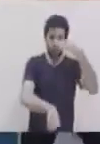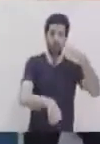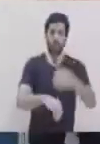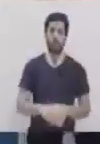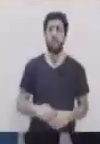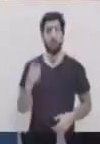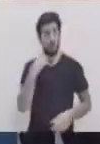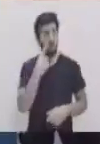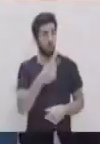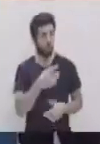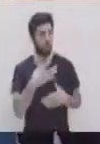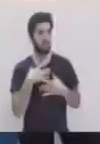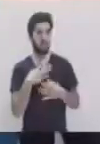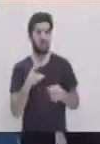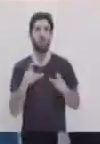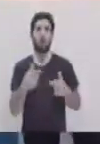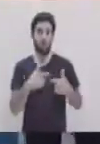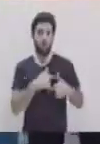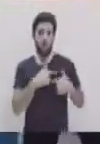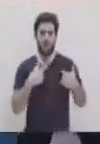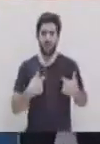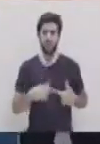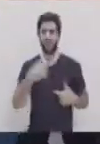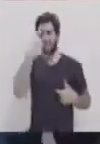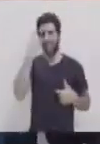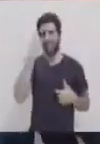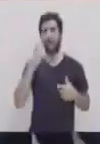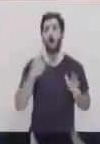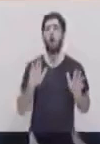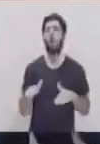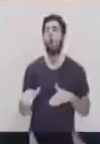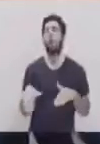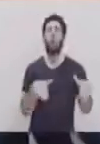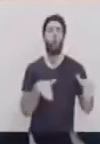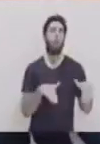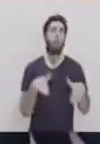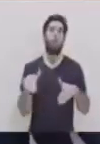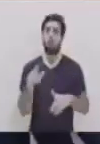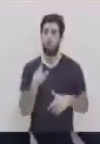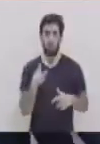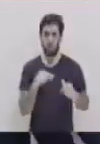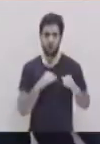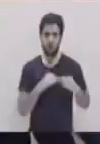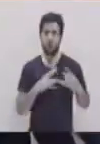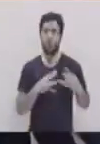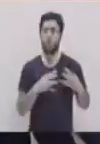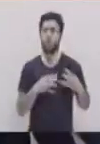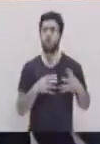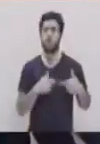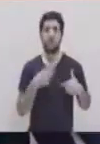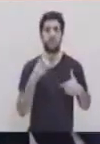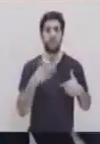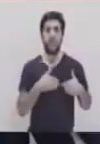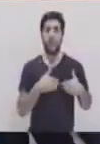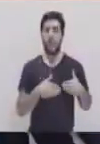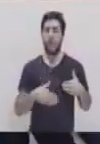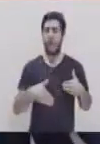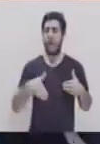Interesante ver cómo el corazón nunca para de trabajar, o sea, siempre como que es receptor, pero a la vez también